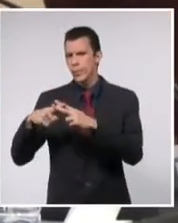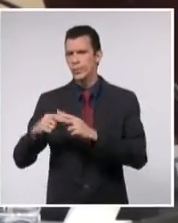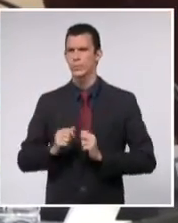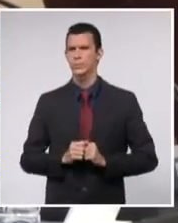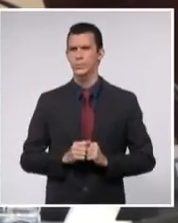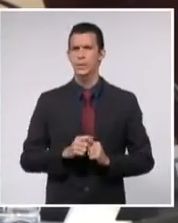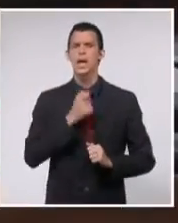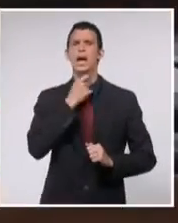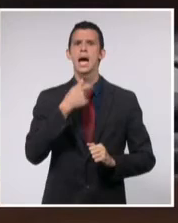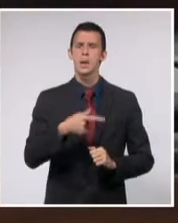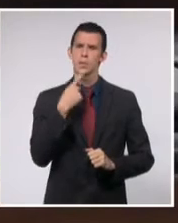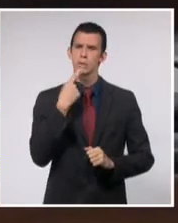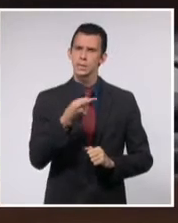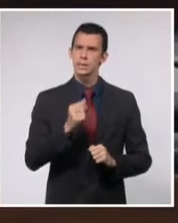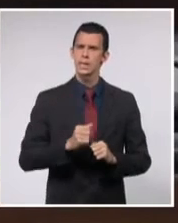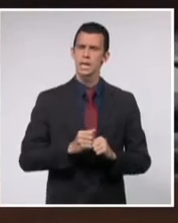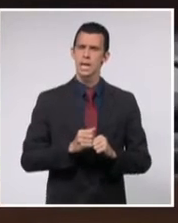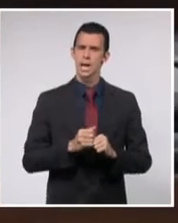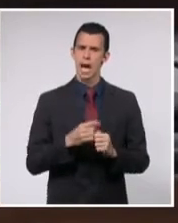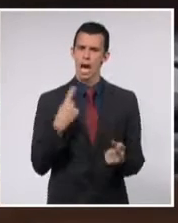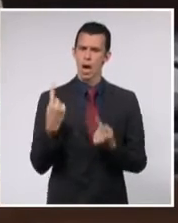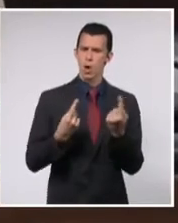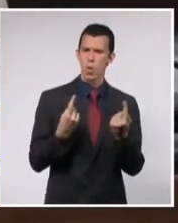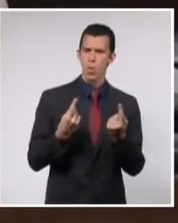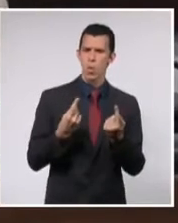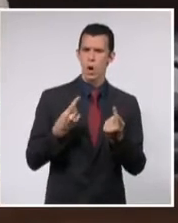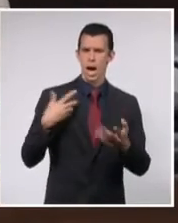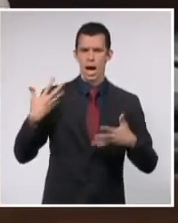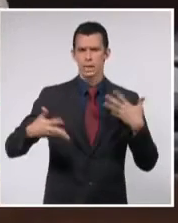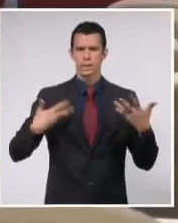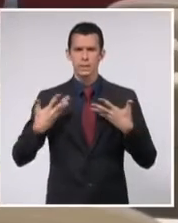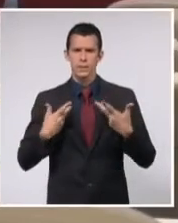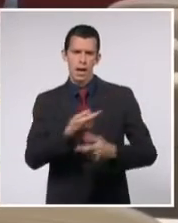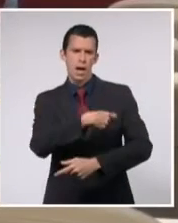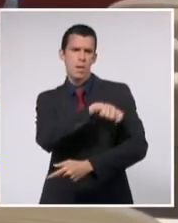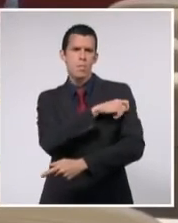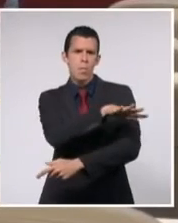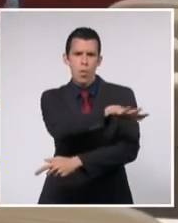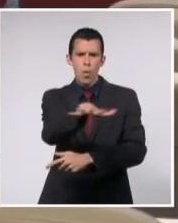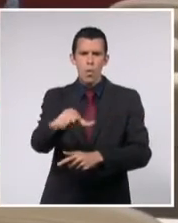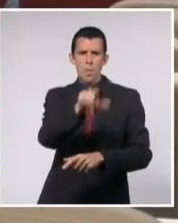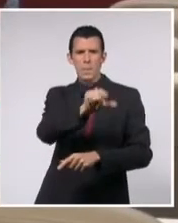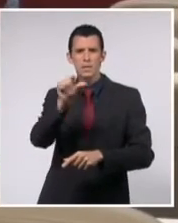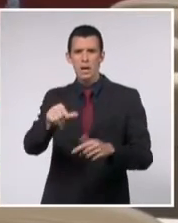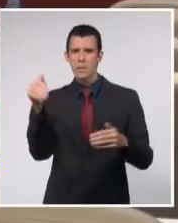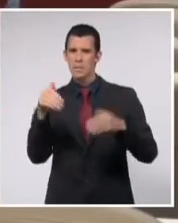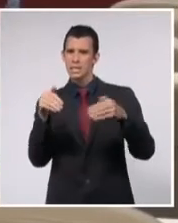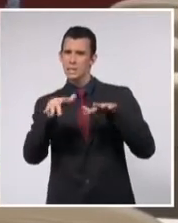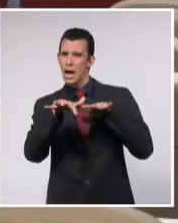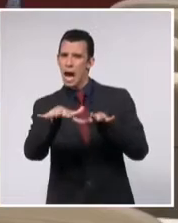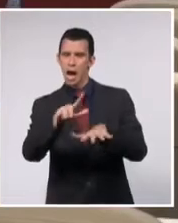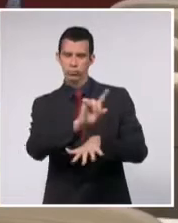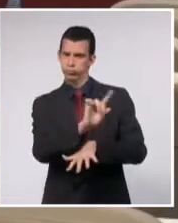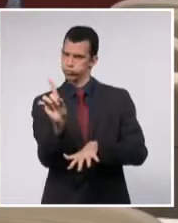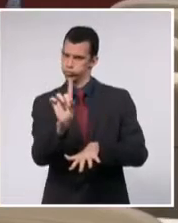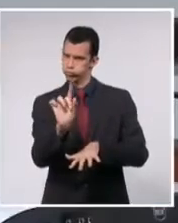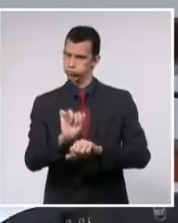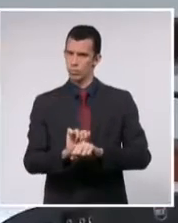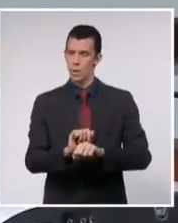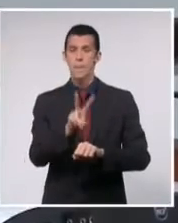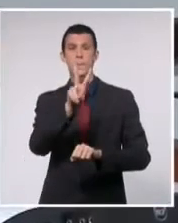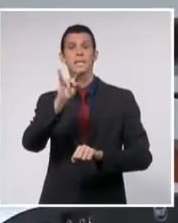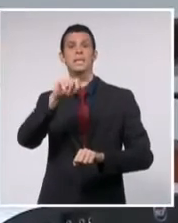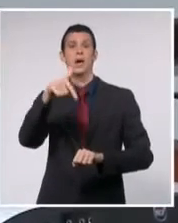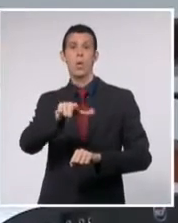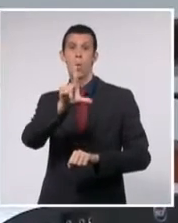que impliquen concentración de personas, no realizar el 26 de julio el acto central por el Día de la Rebeldía Nacional